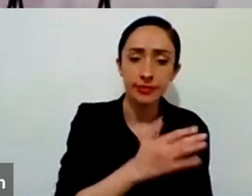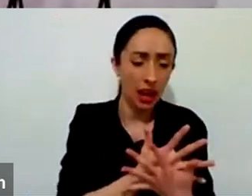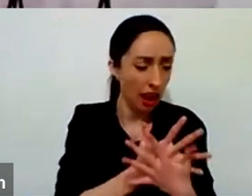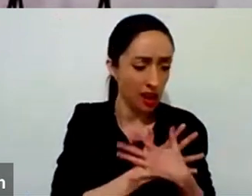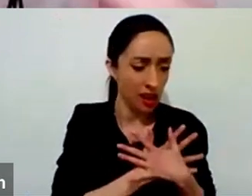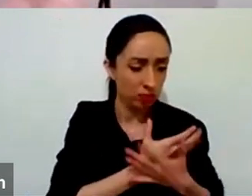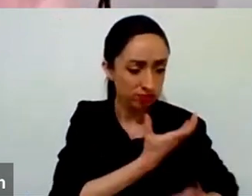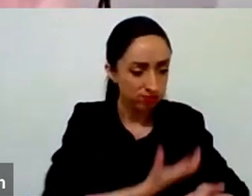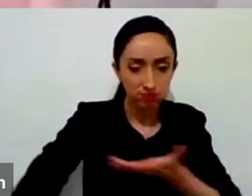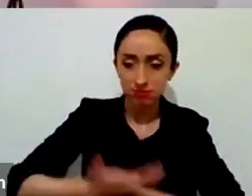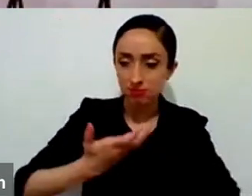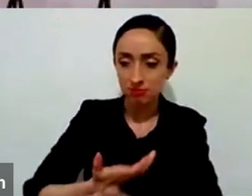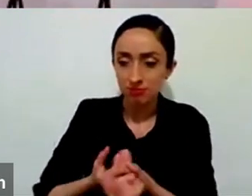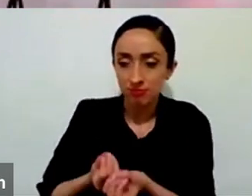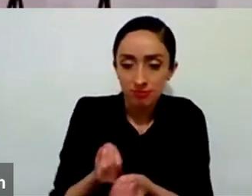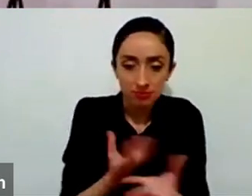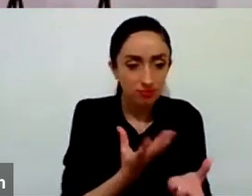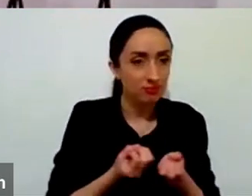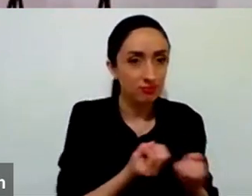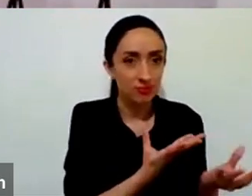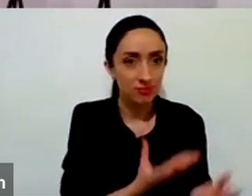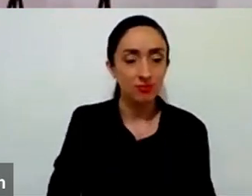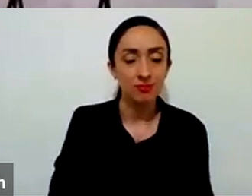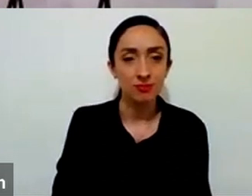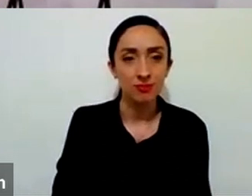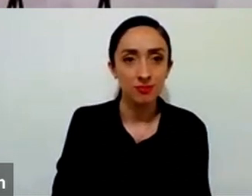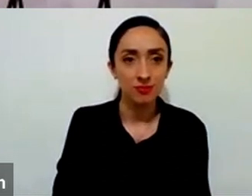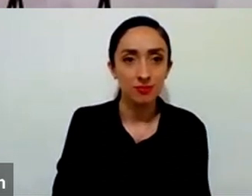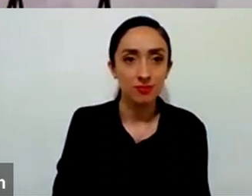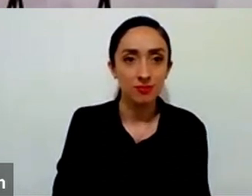mi amigo David Blancas que después nos va a hablar en el retiro